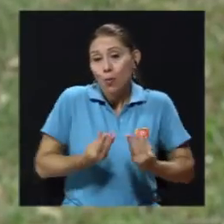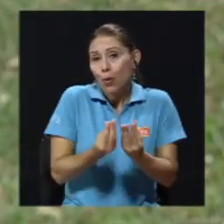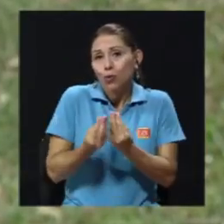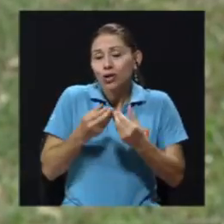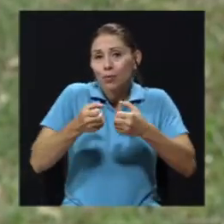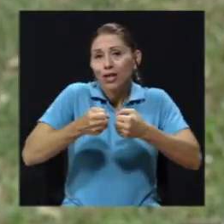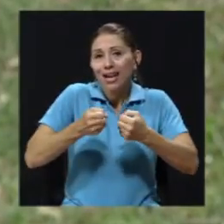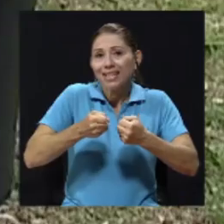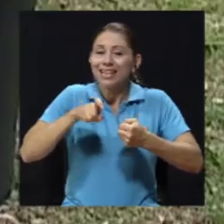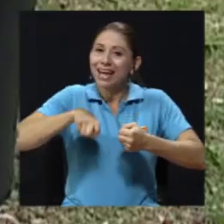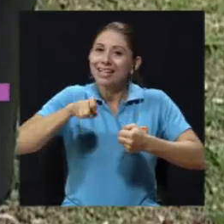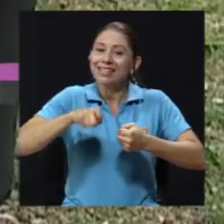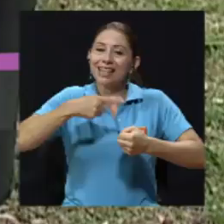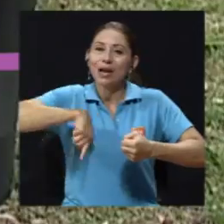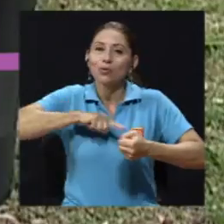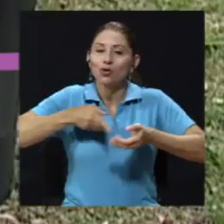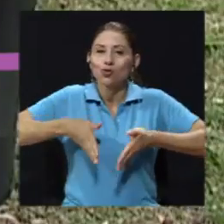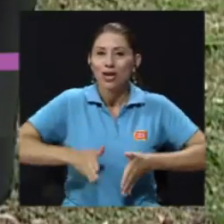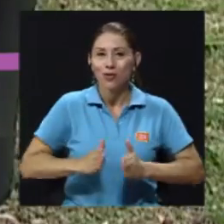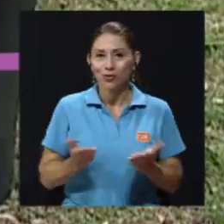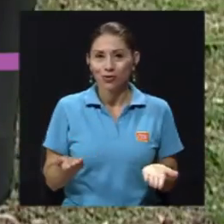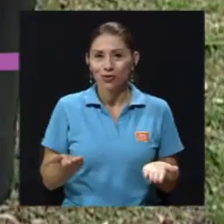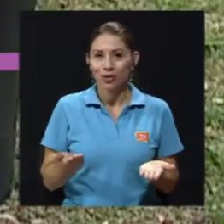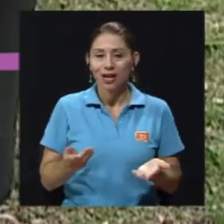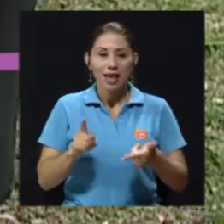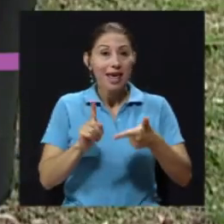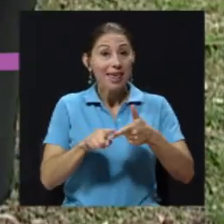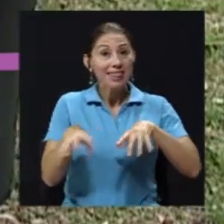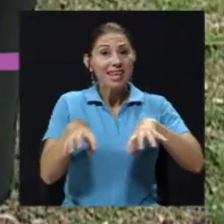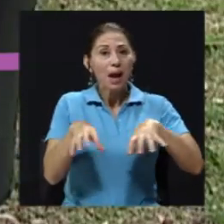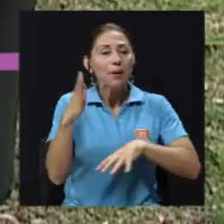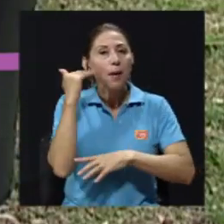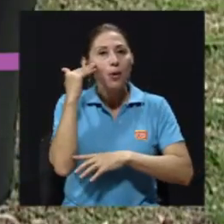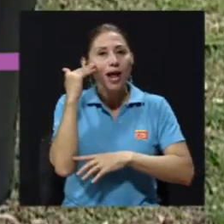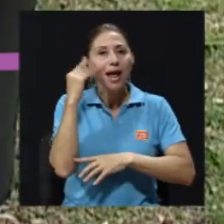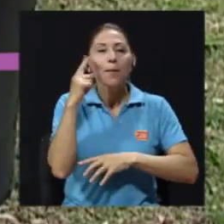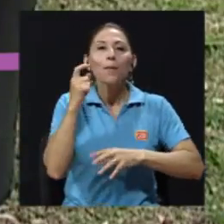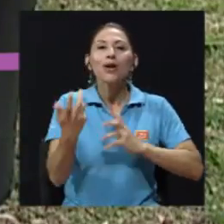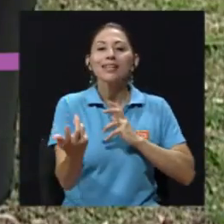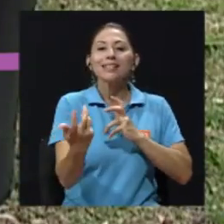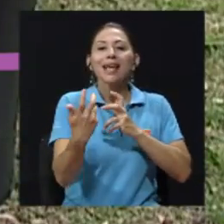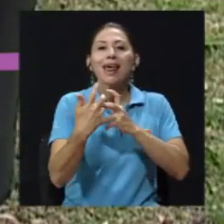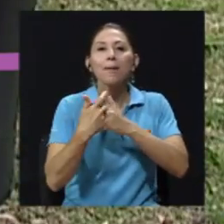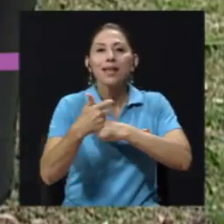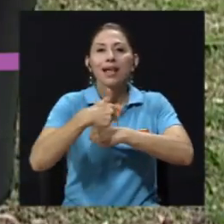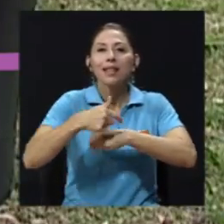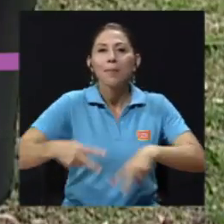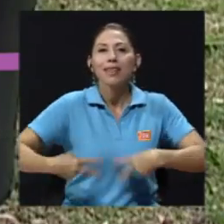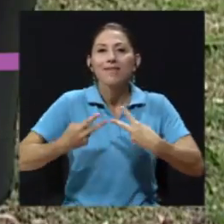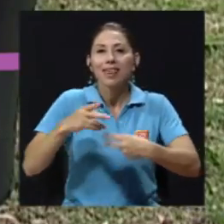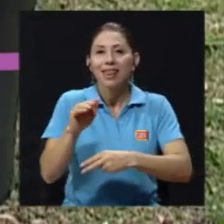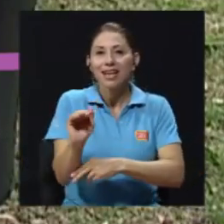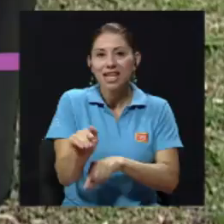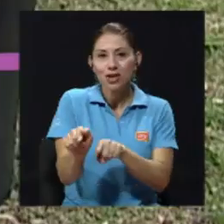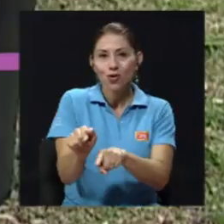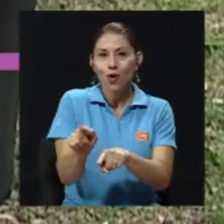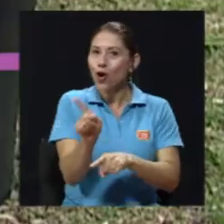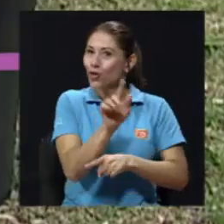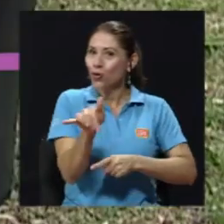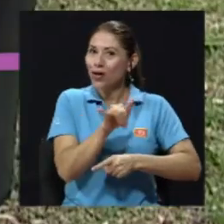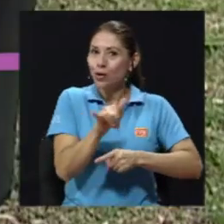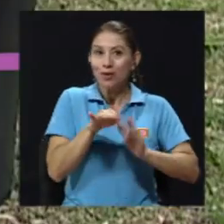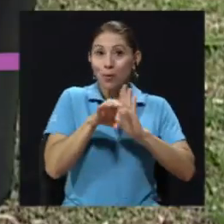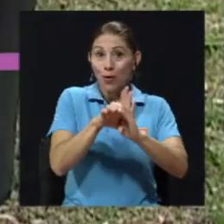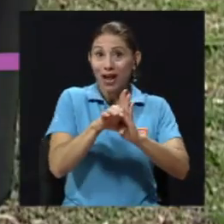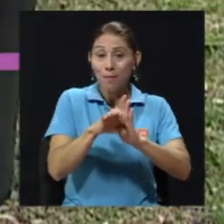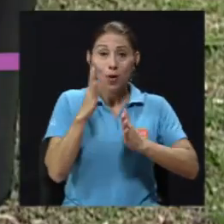nuestros hijos. ¿Dinámica por qué? Porque se adapta a la etapa de la vida del niño. No es la misma la leche que la mamá produce en